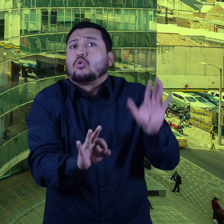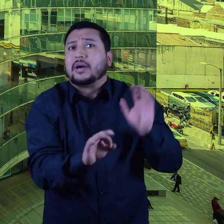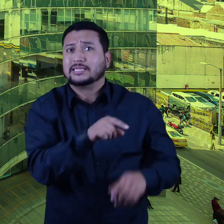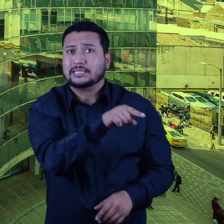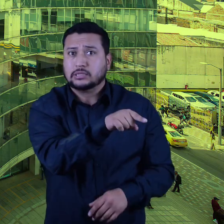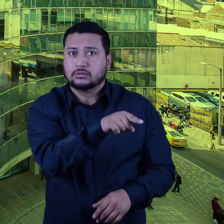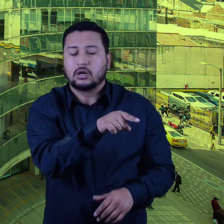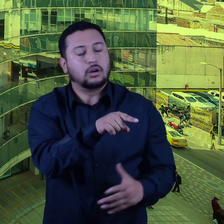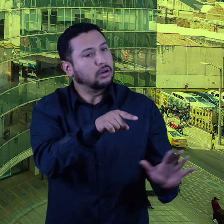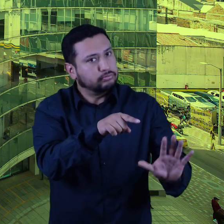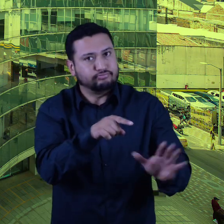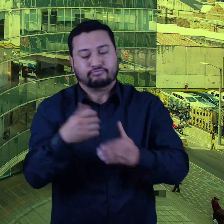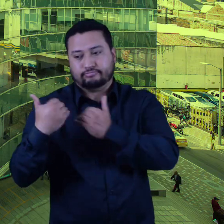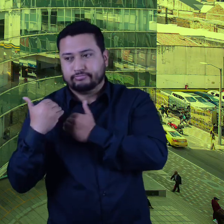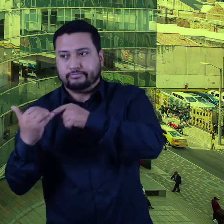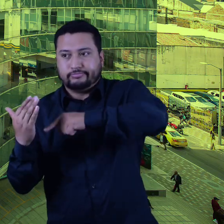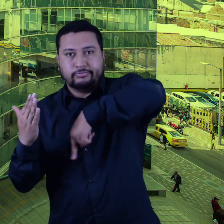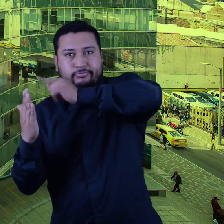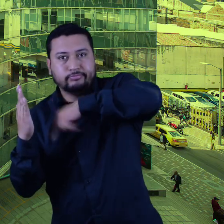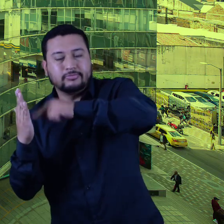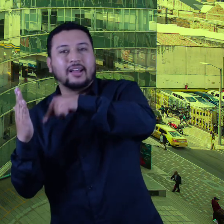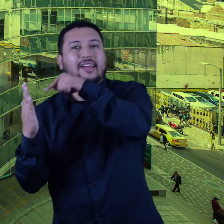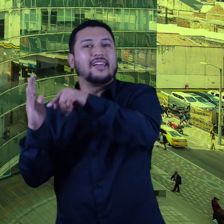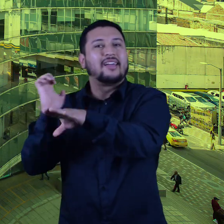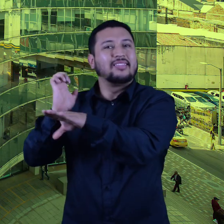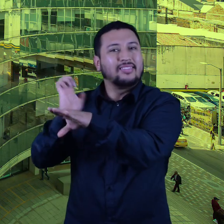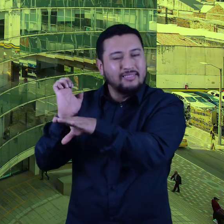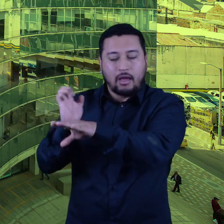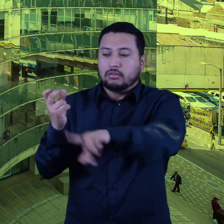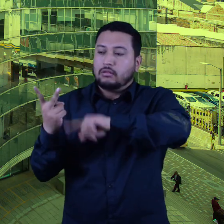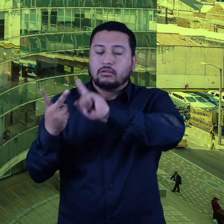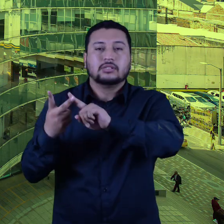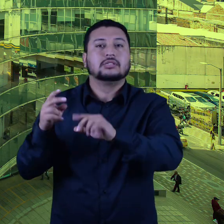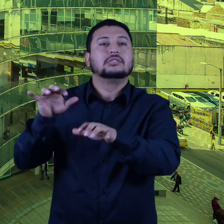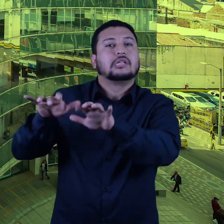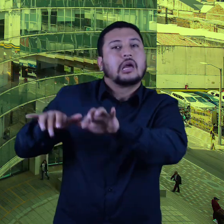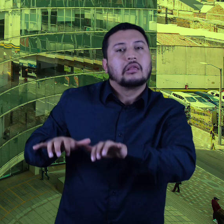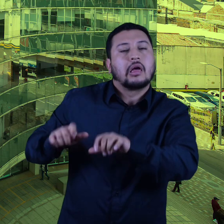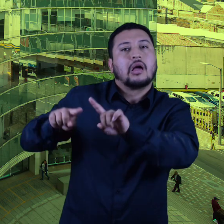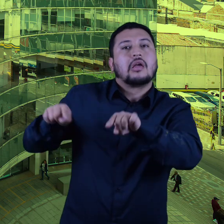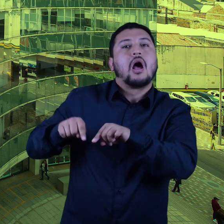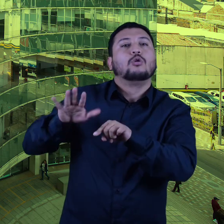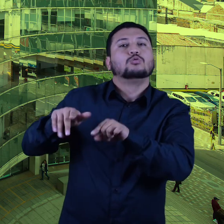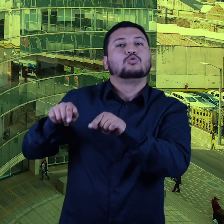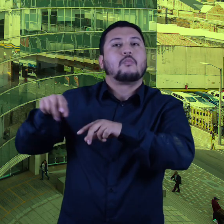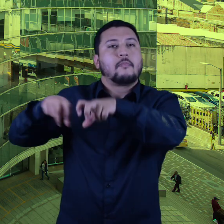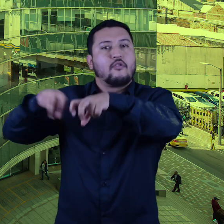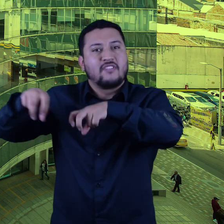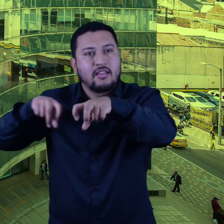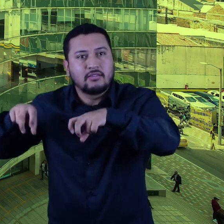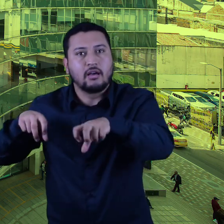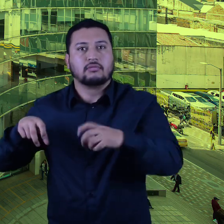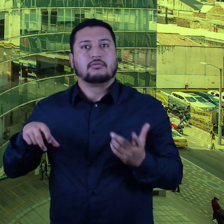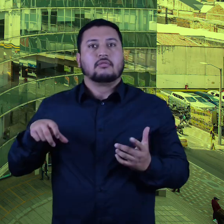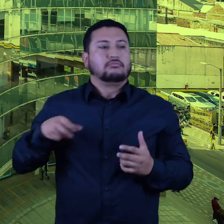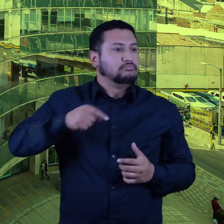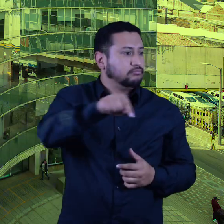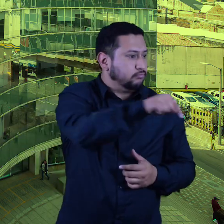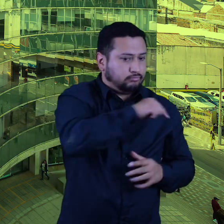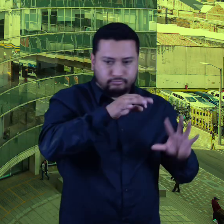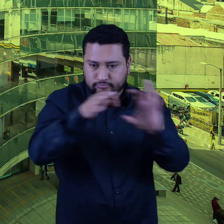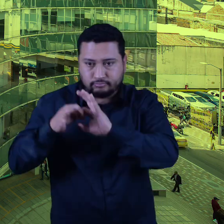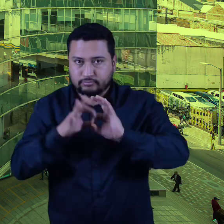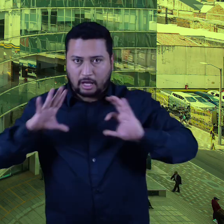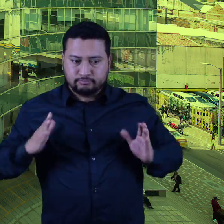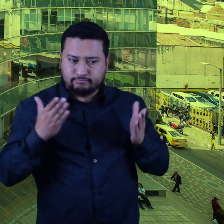tarea, contratista, Secretaría de Movilidad, todos los actores a resolver los problemas y podemos entregarla hoy ya, es decir, la mejora